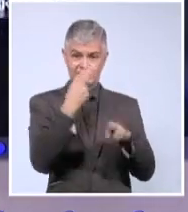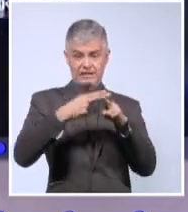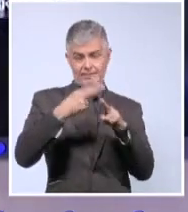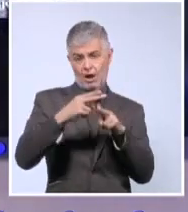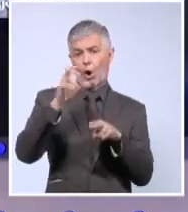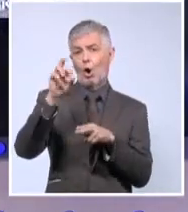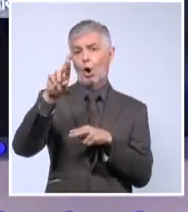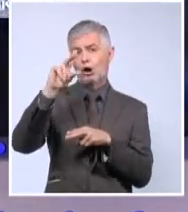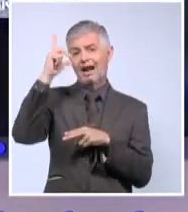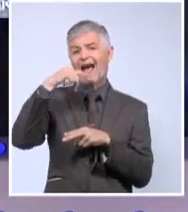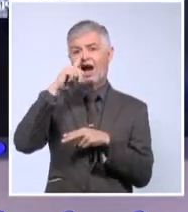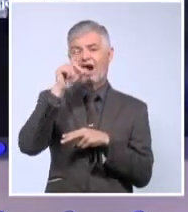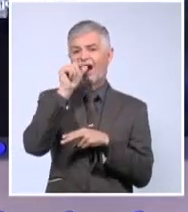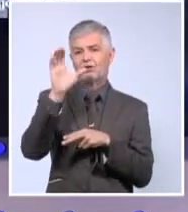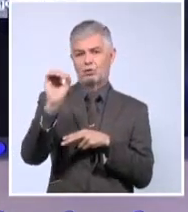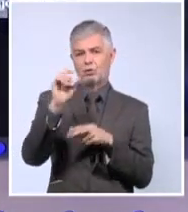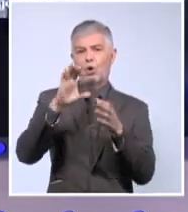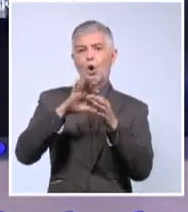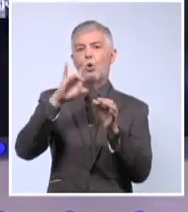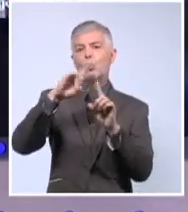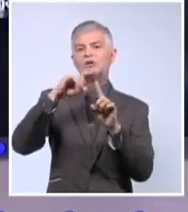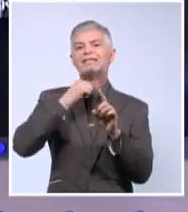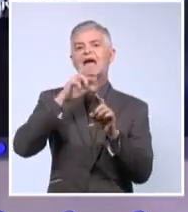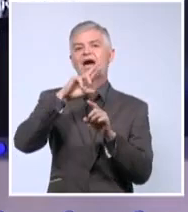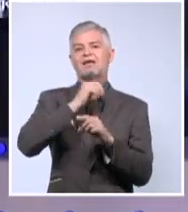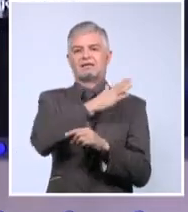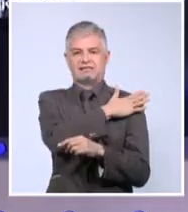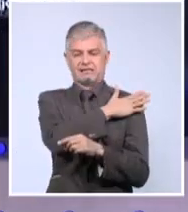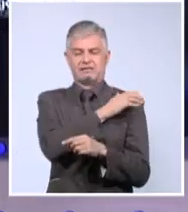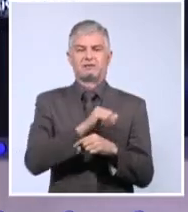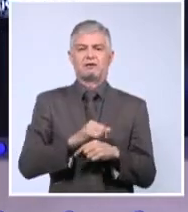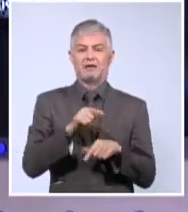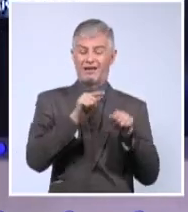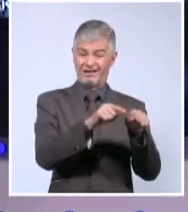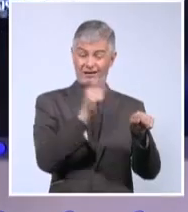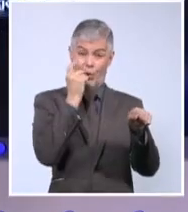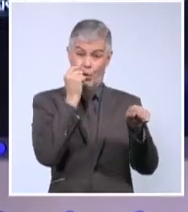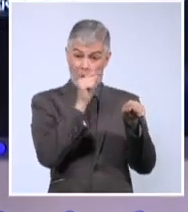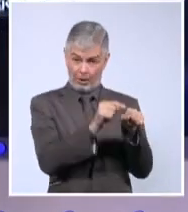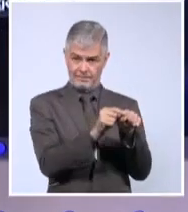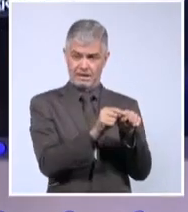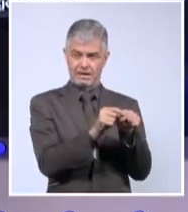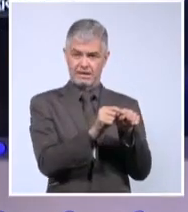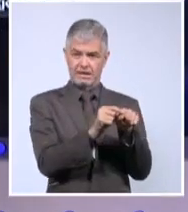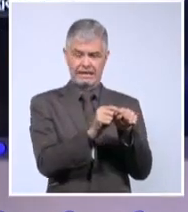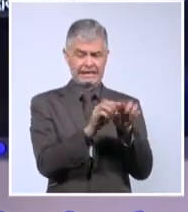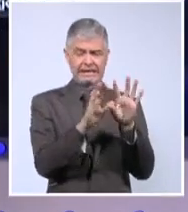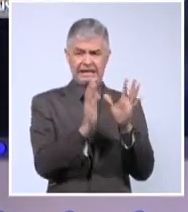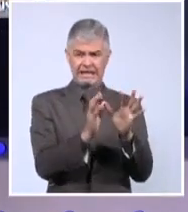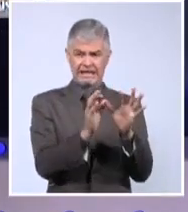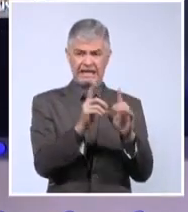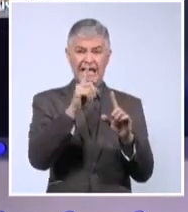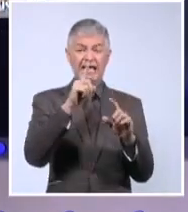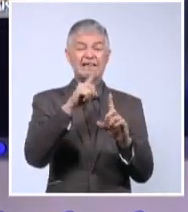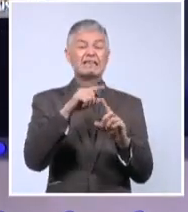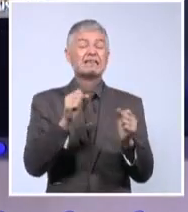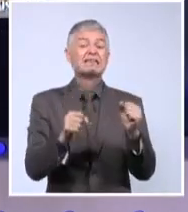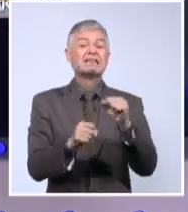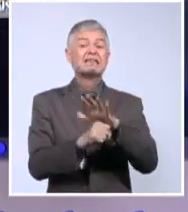ya lo dije, Orlando Gutiérrez Boronat. Este notado con todas las palabras, todas las letras, terrorista.